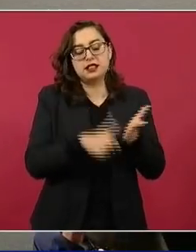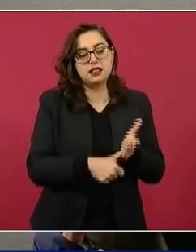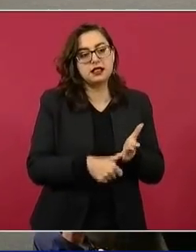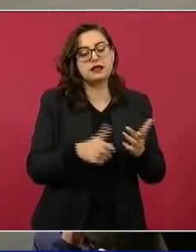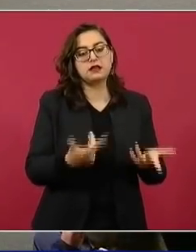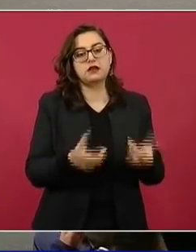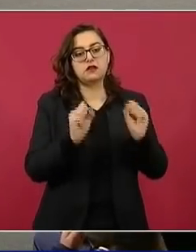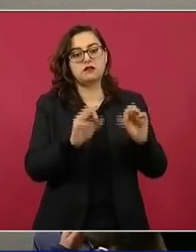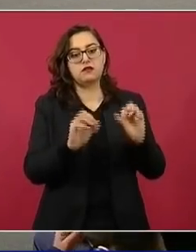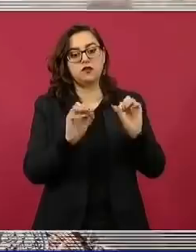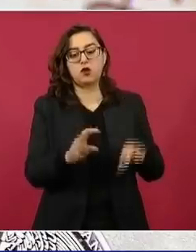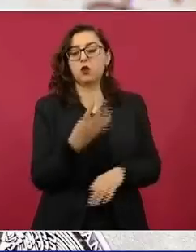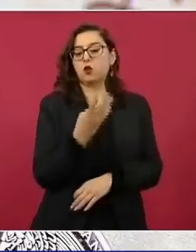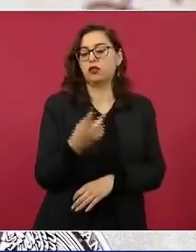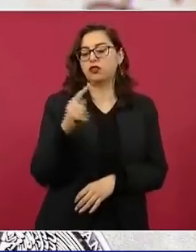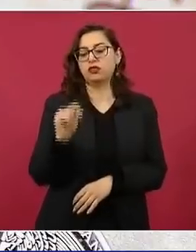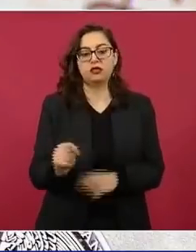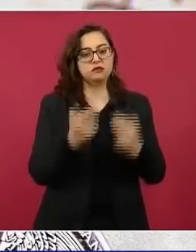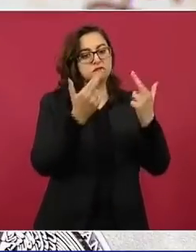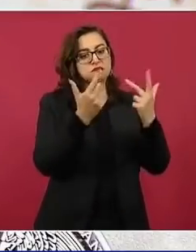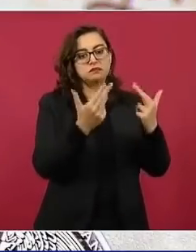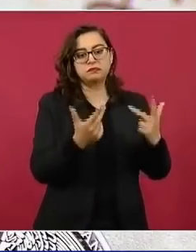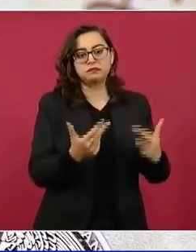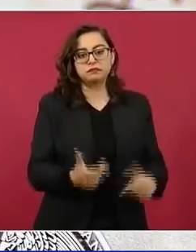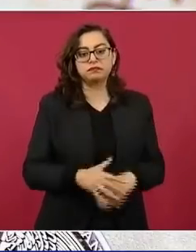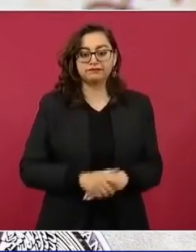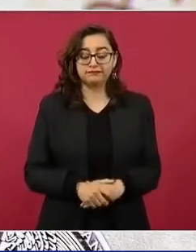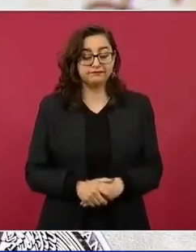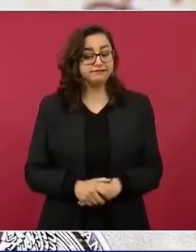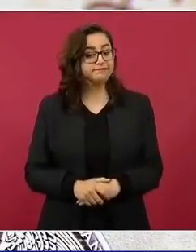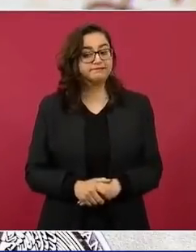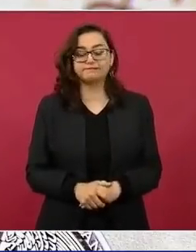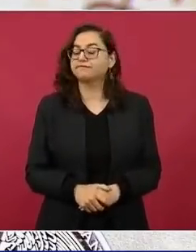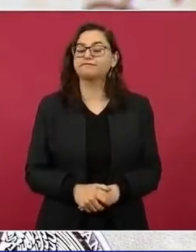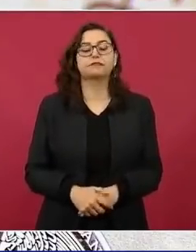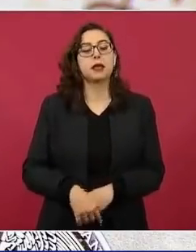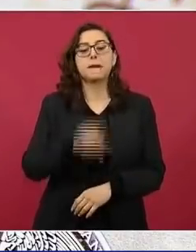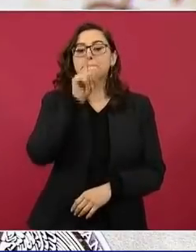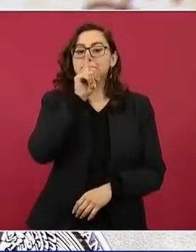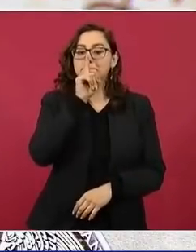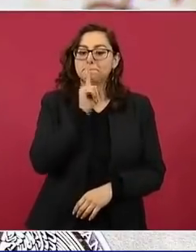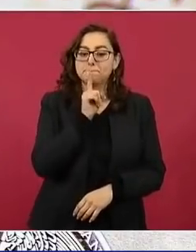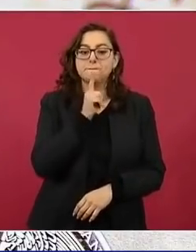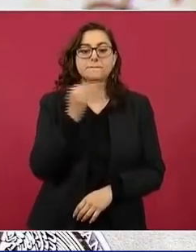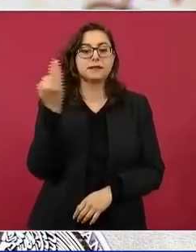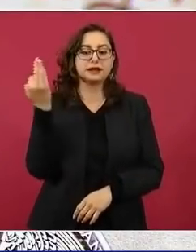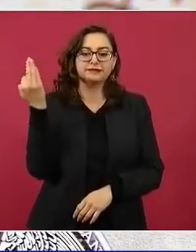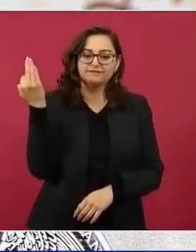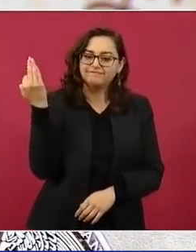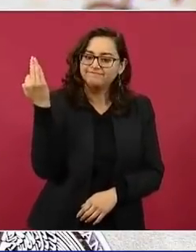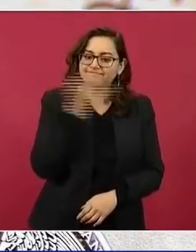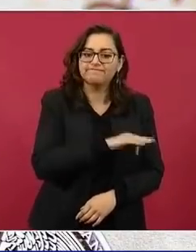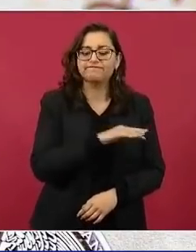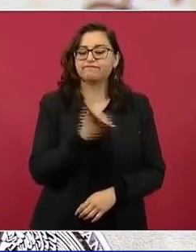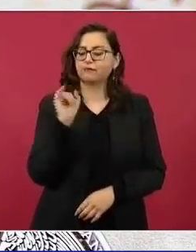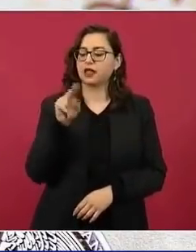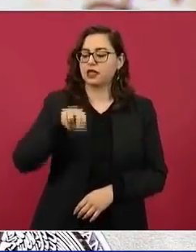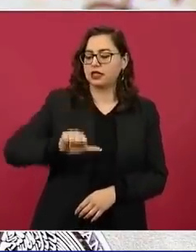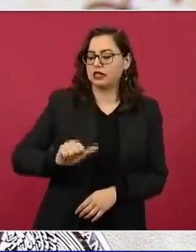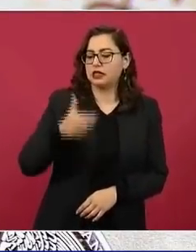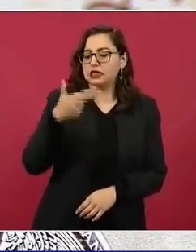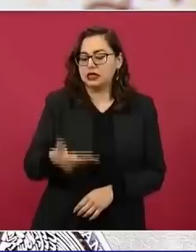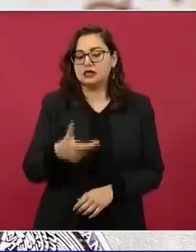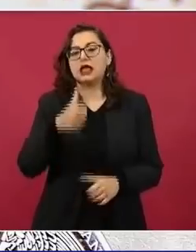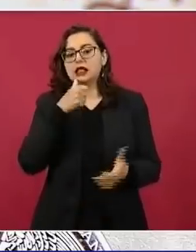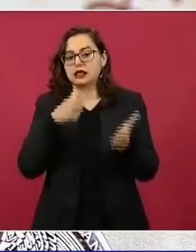en todo su esplendor. Ya dijimos, es falso y están los desmentidos oficiales del INAH y de Correos de